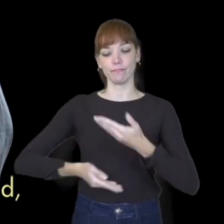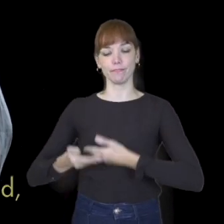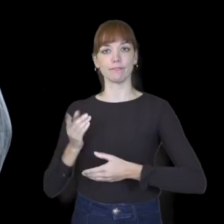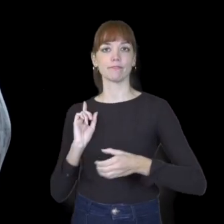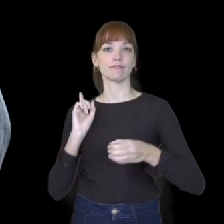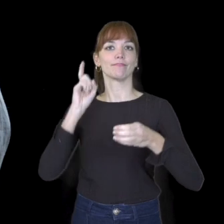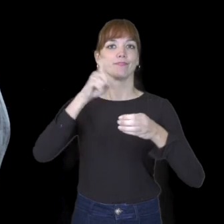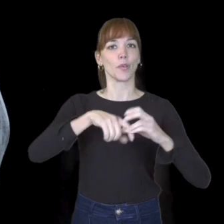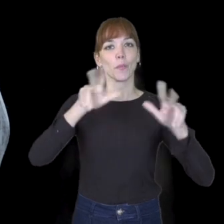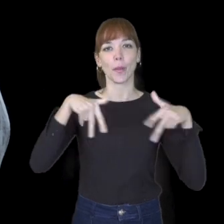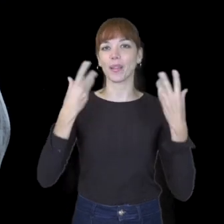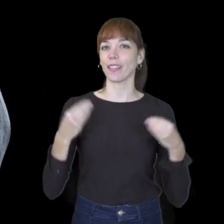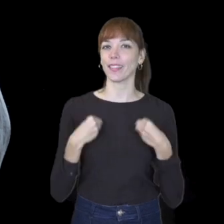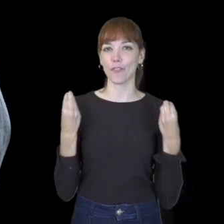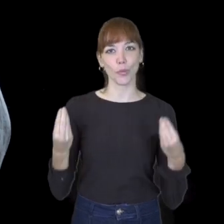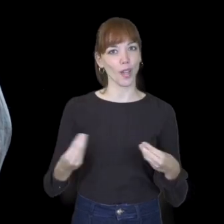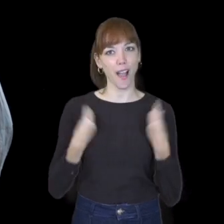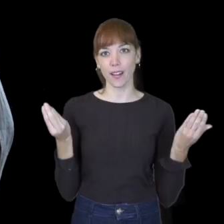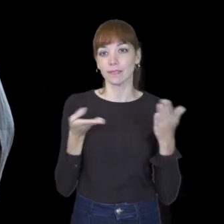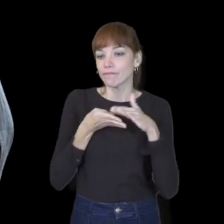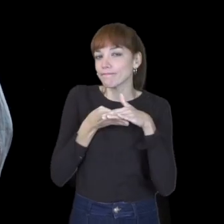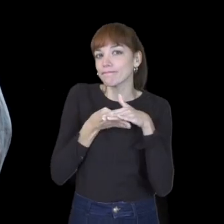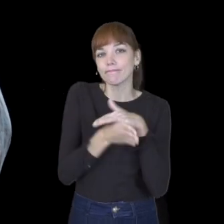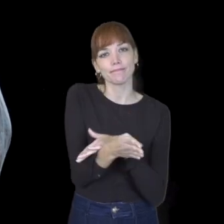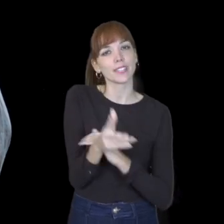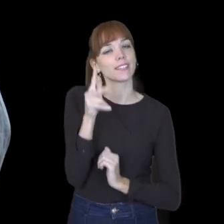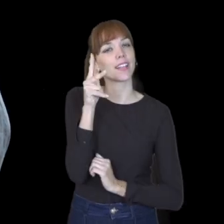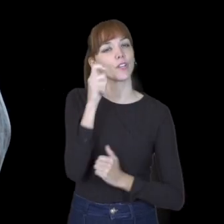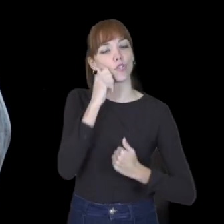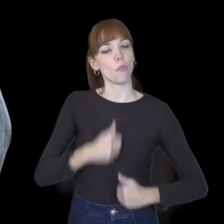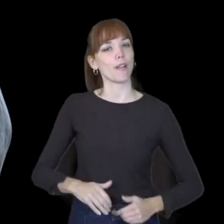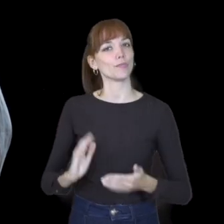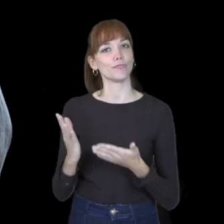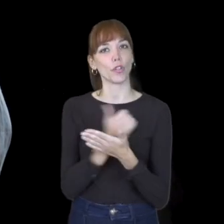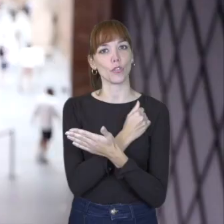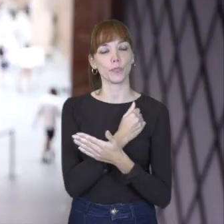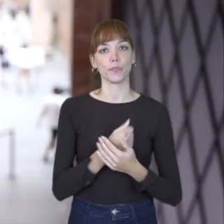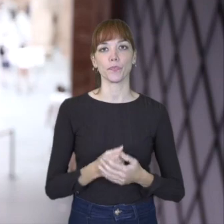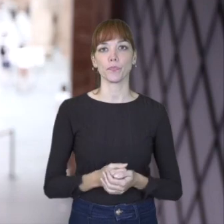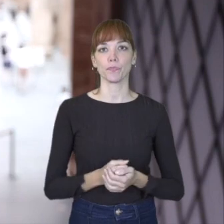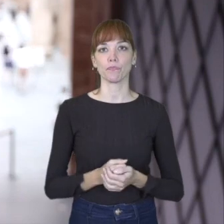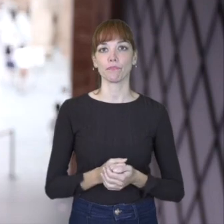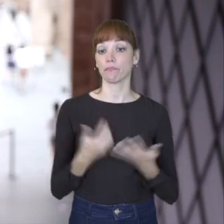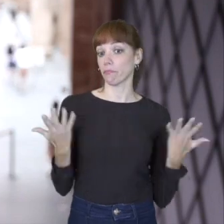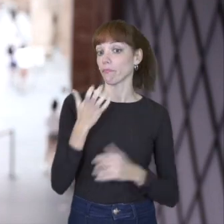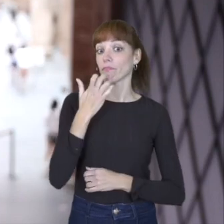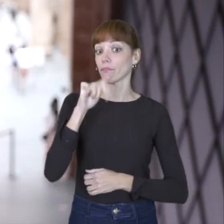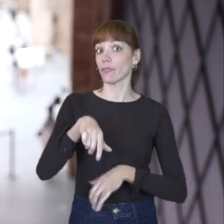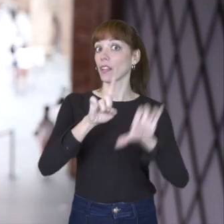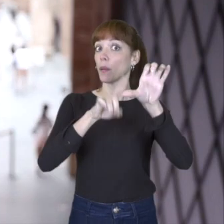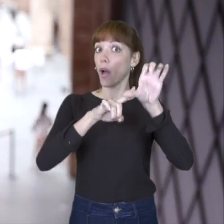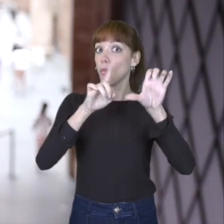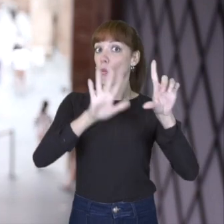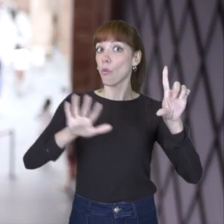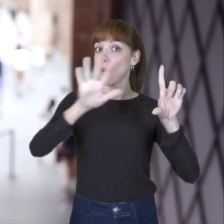discapacidad, disfrutar, acceder de todos los derechos humanos. Y en este caso, pues Extremadura puede